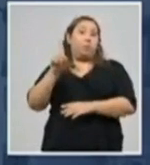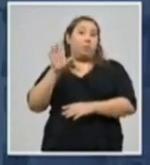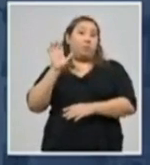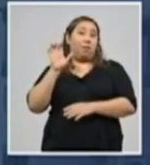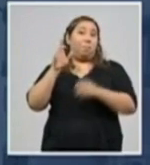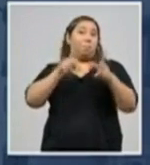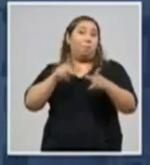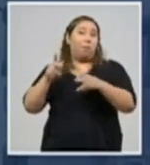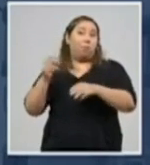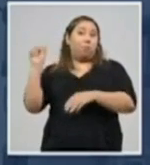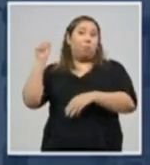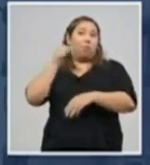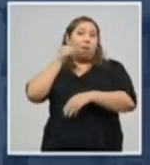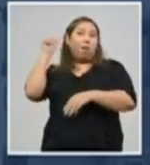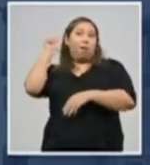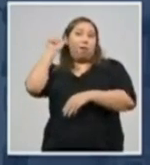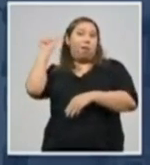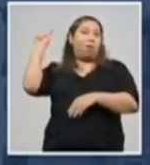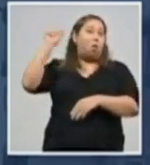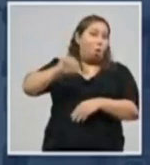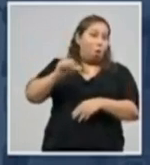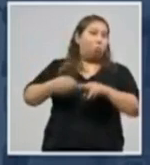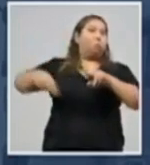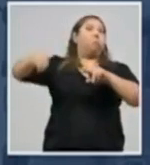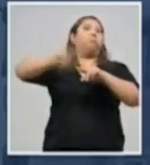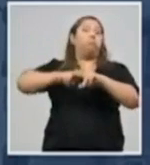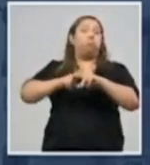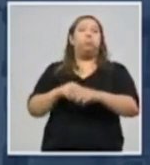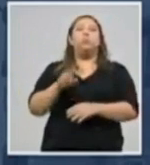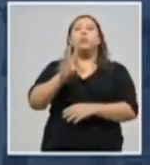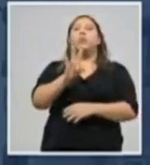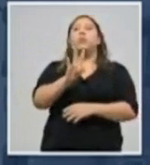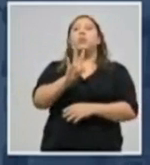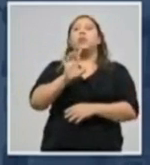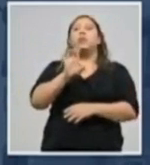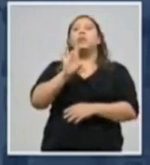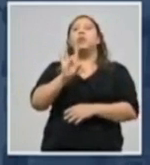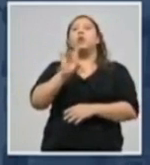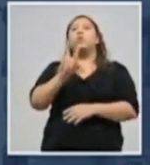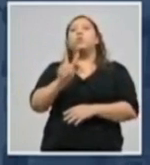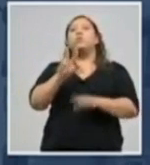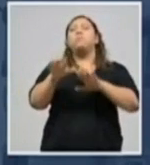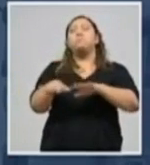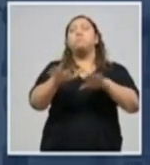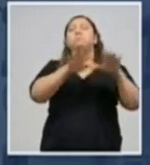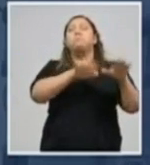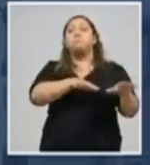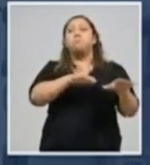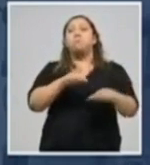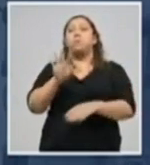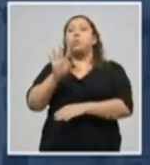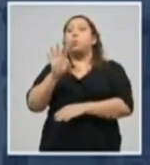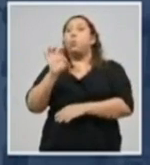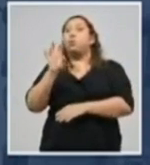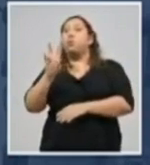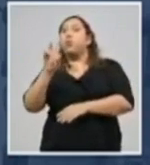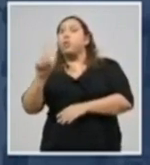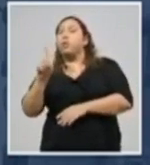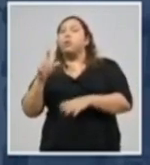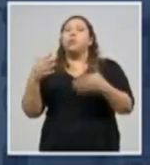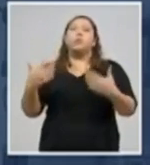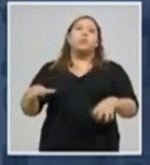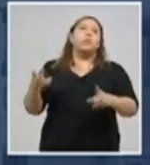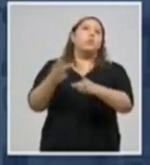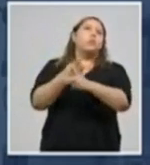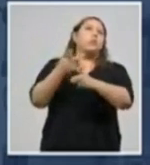hospitalizadas de un día a otro. Estable 782. Pero en condición grave 471. Y en unidad